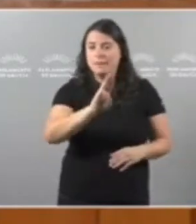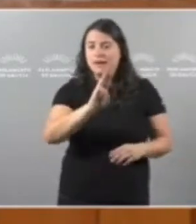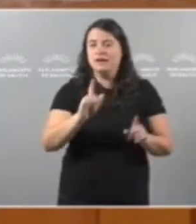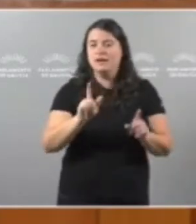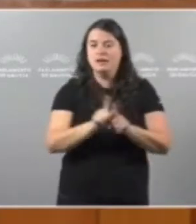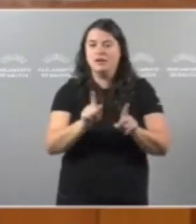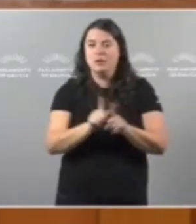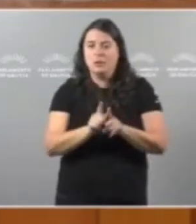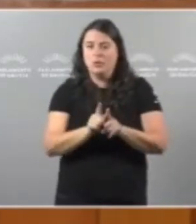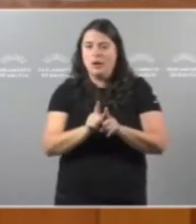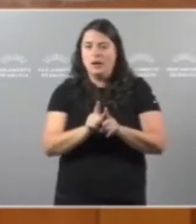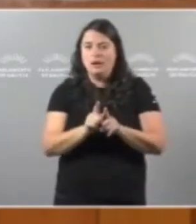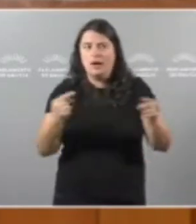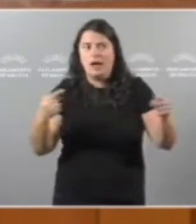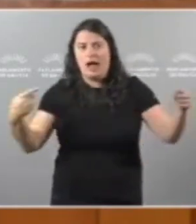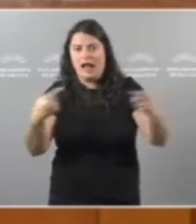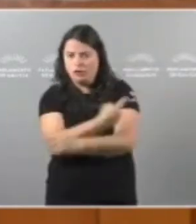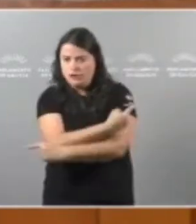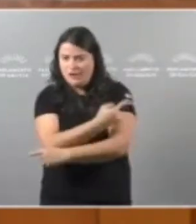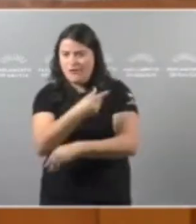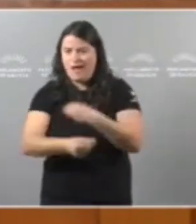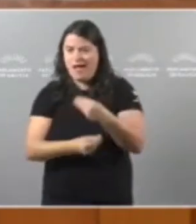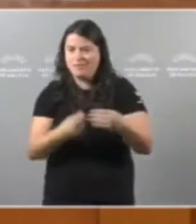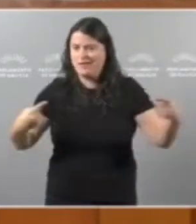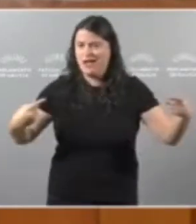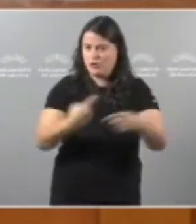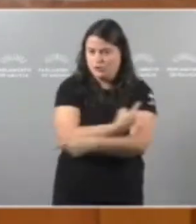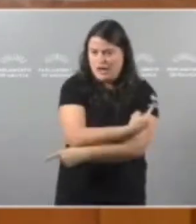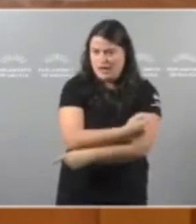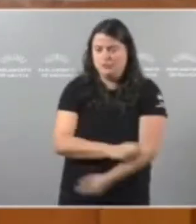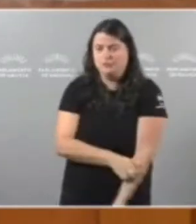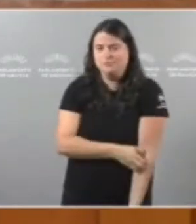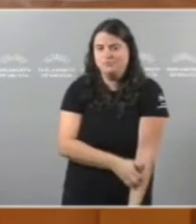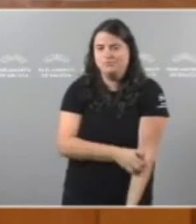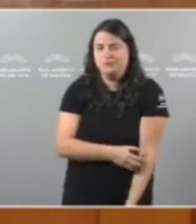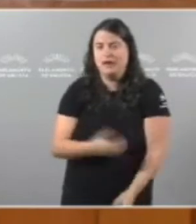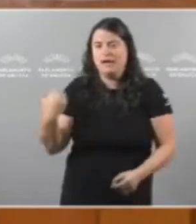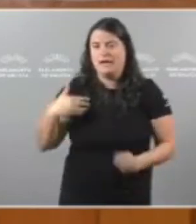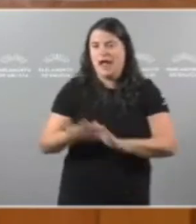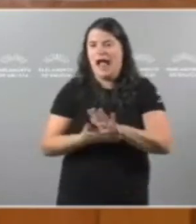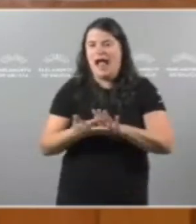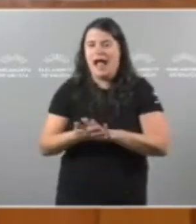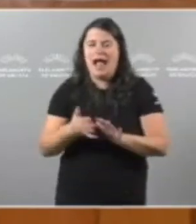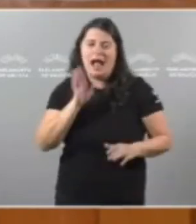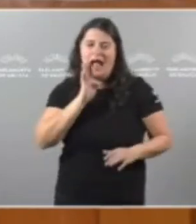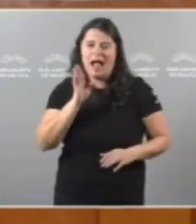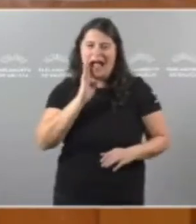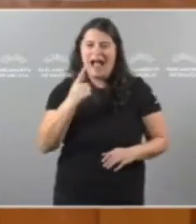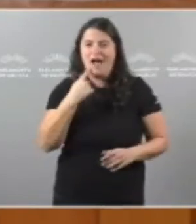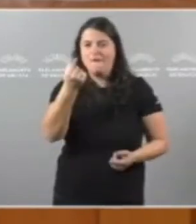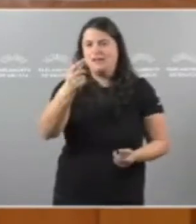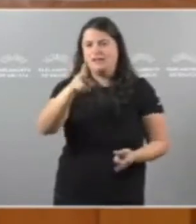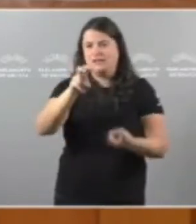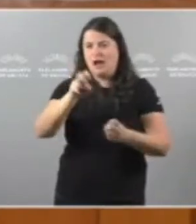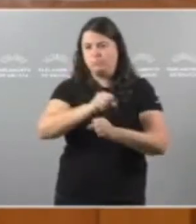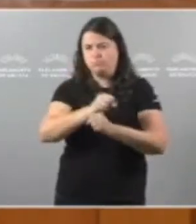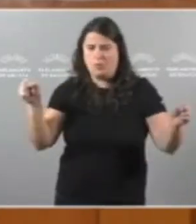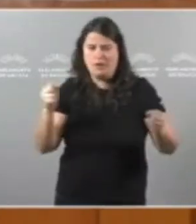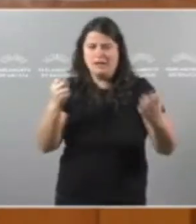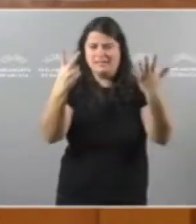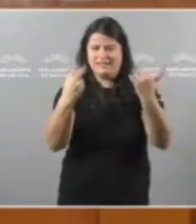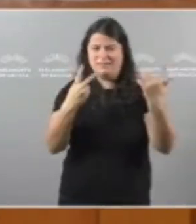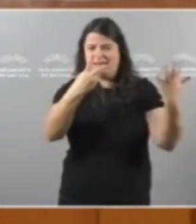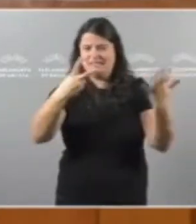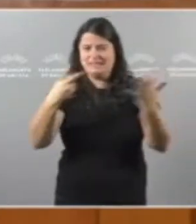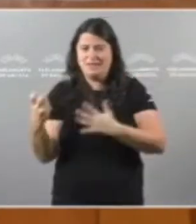vai en dirección contrária Xa falei antes do pelotazo fiscal aos 7.700